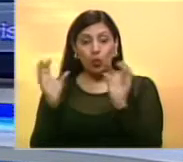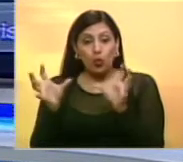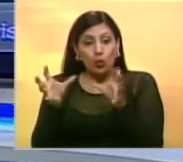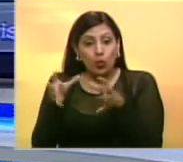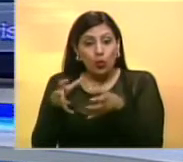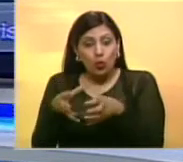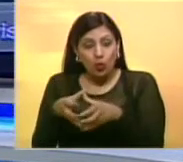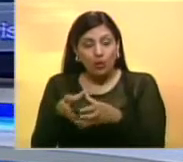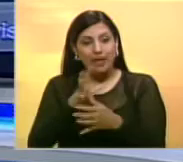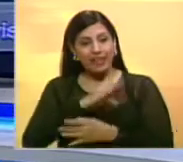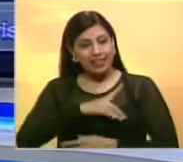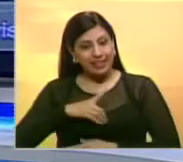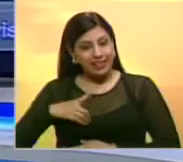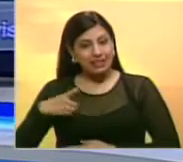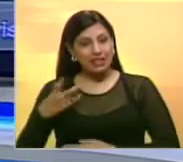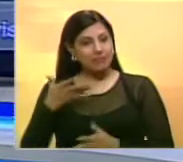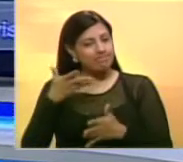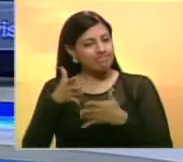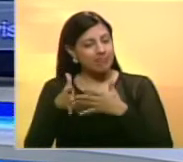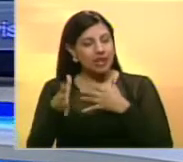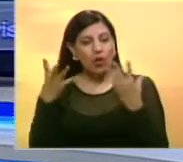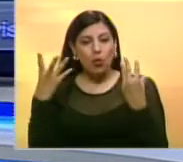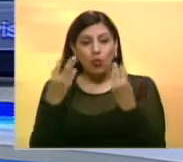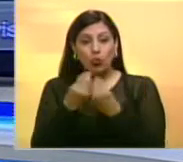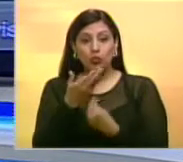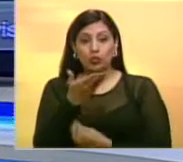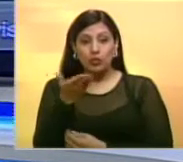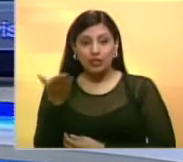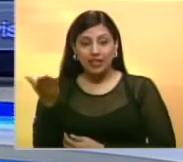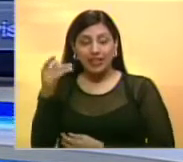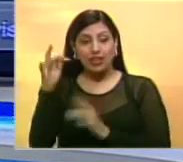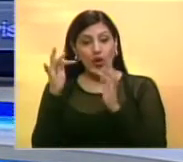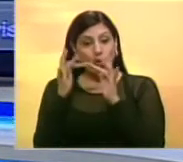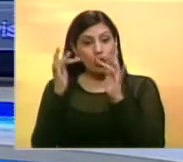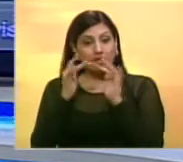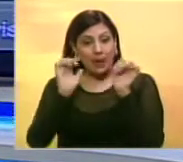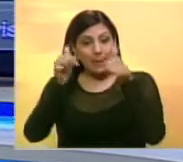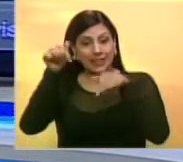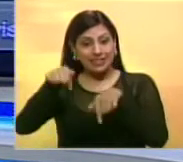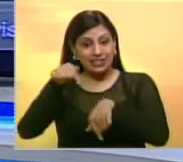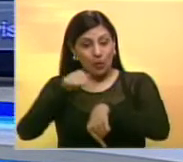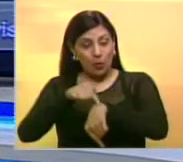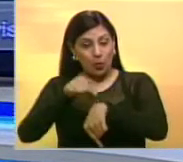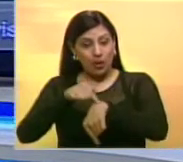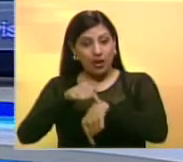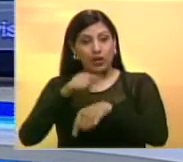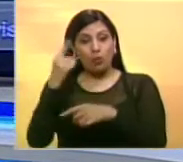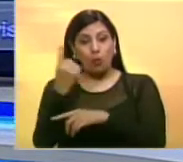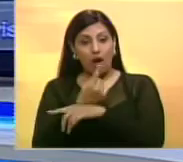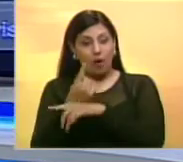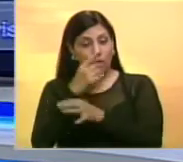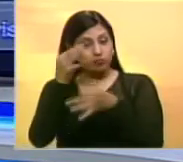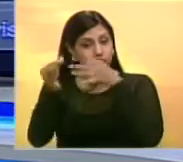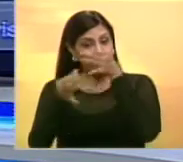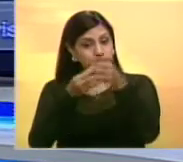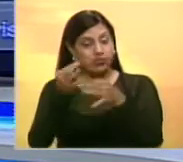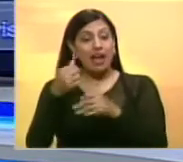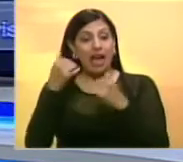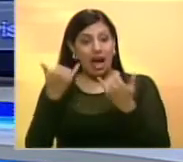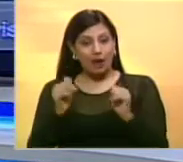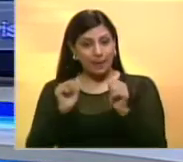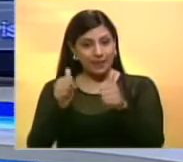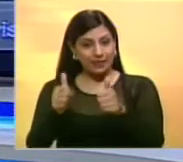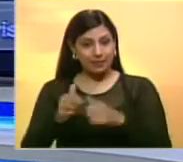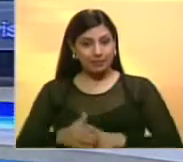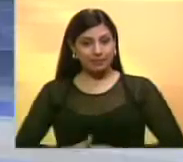equipo. Deseamos pues que estén junto a nosotros en sintonía a partir de este momento durante una hora. Así que de esta forma,